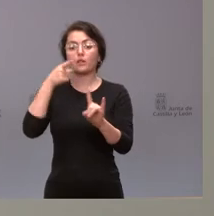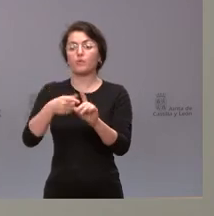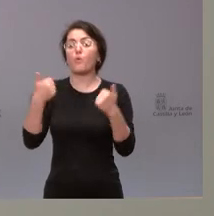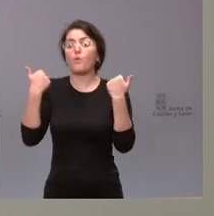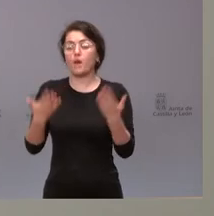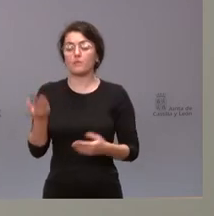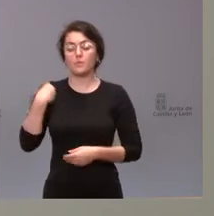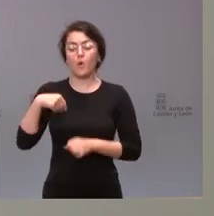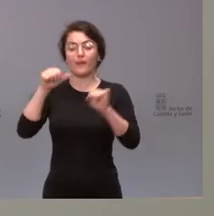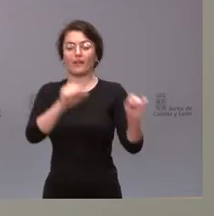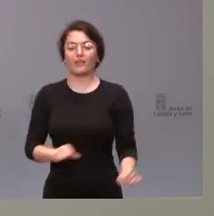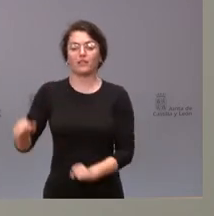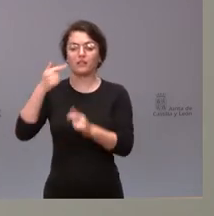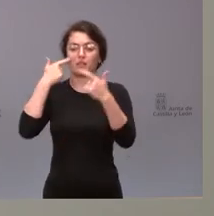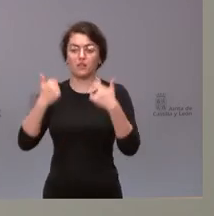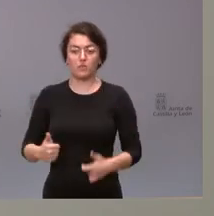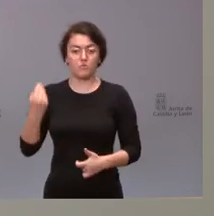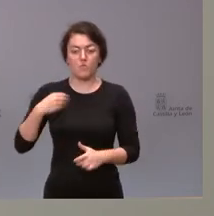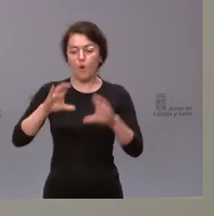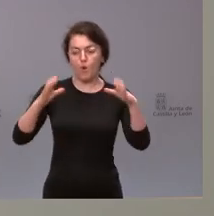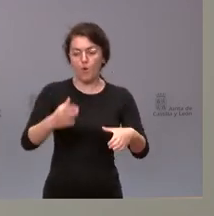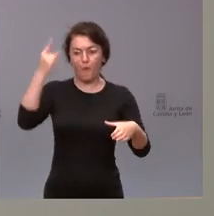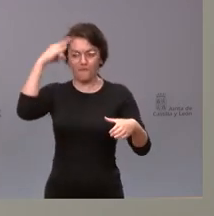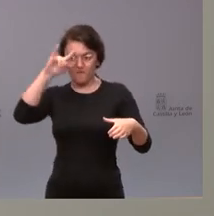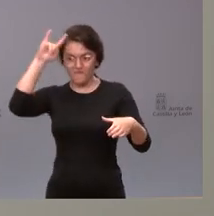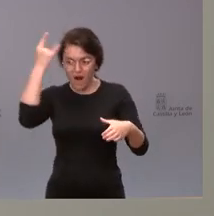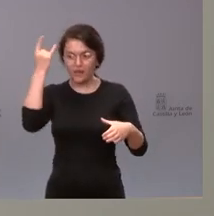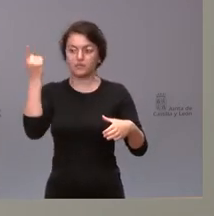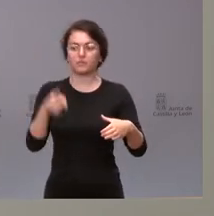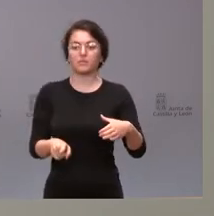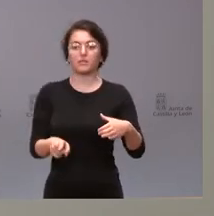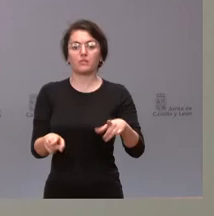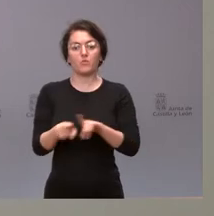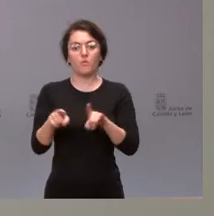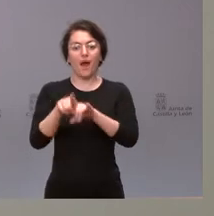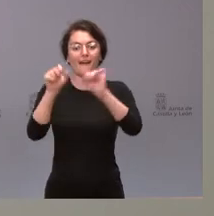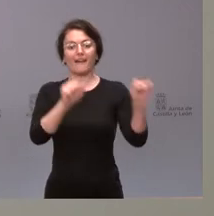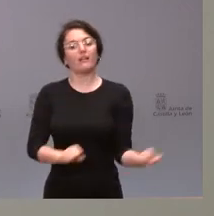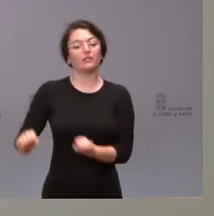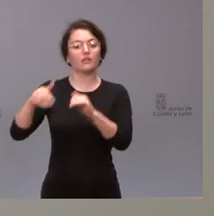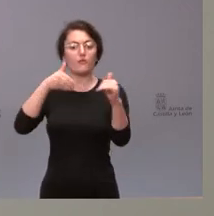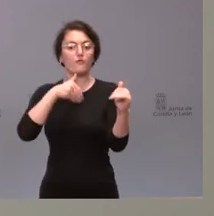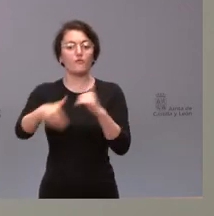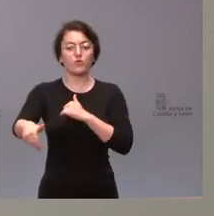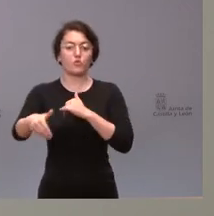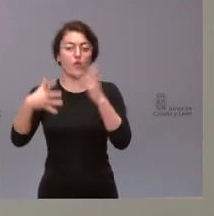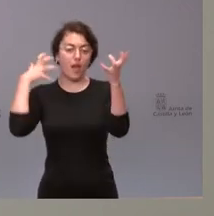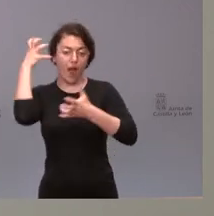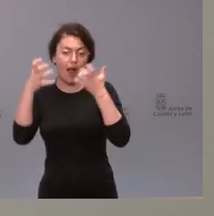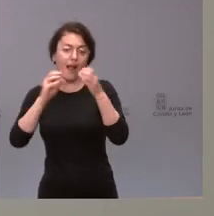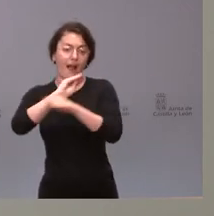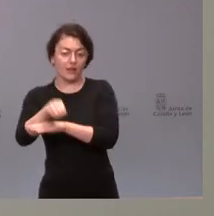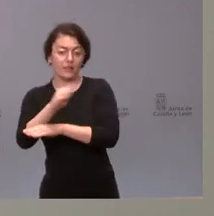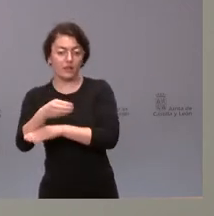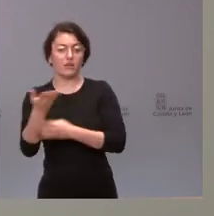garantizar siempre la salud de la cabaña ganadera pero a la vez también garantizar el futuro de la ganadería y por tanto en